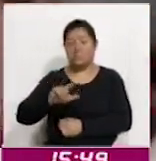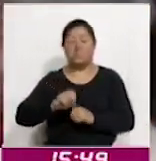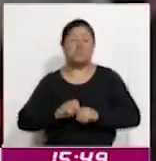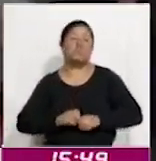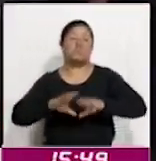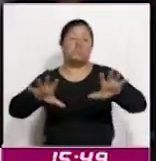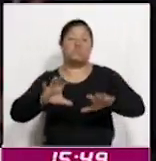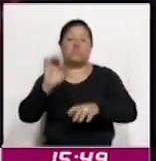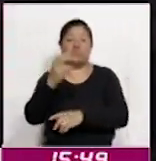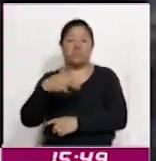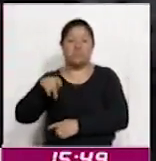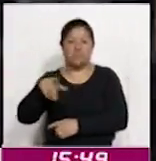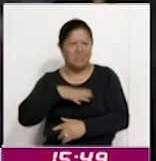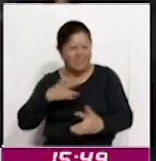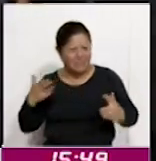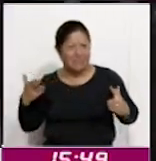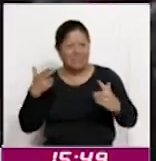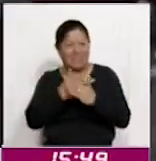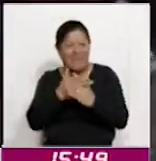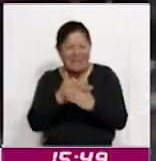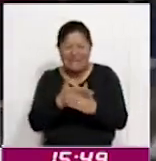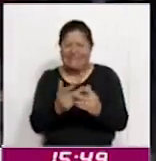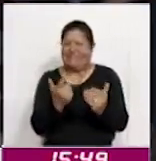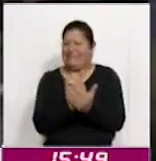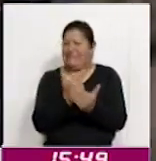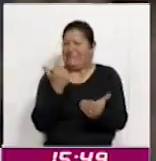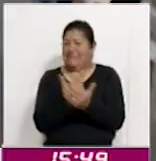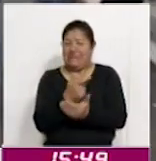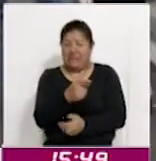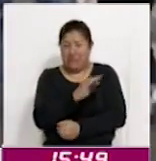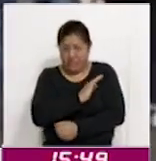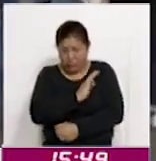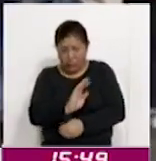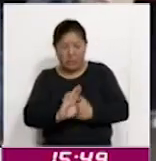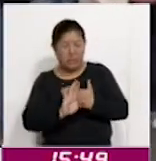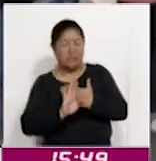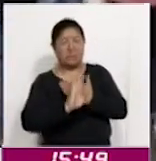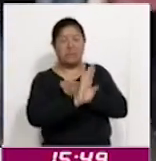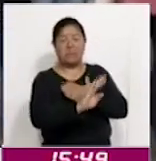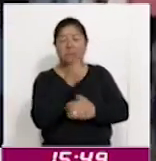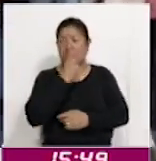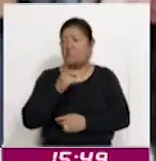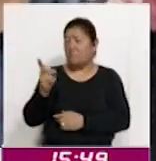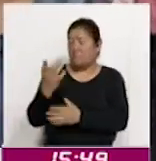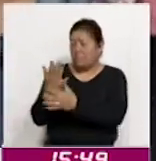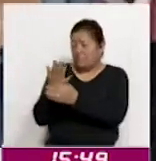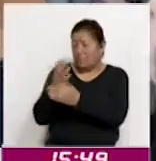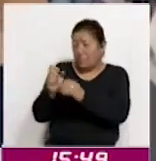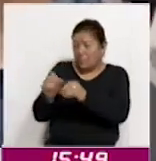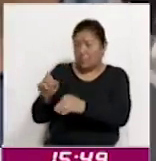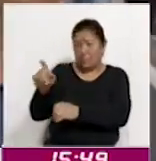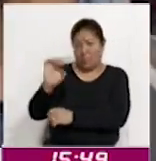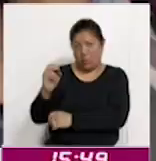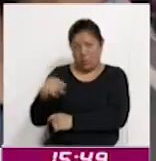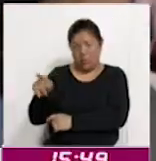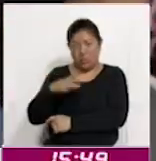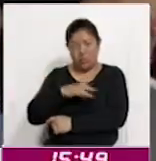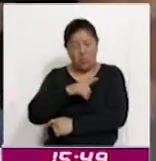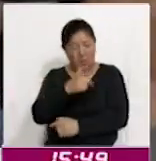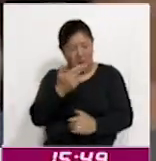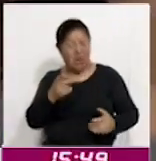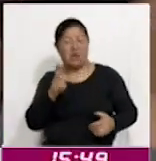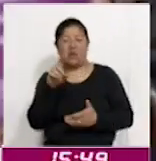alarmante de muertes que podrían haber sido evitadas. Según este informe de la Oficina de la ONU contra la Droga y el Crimen y de ONU